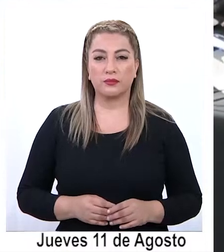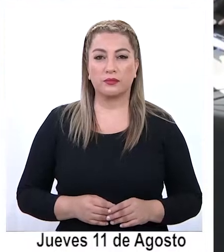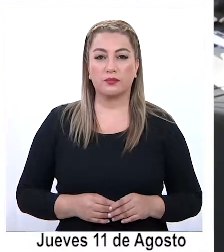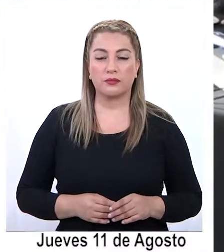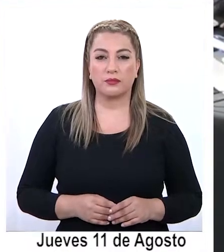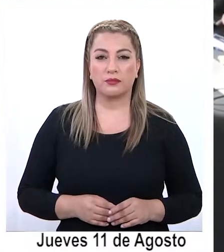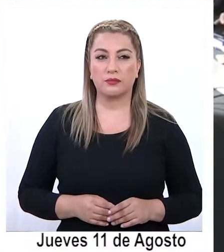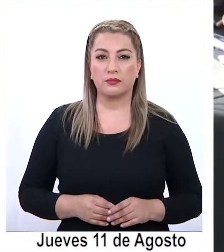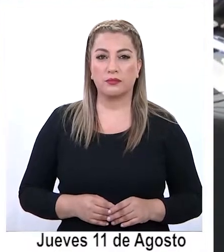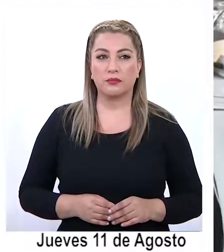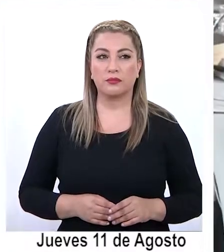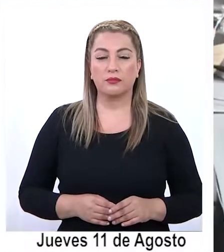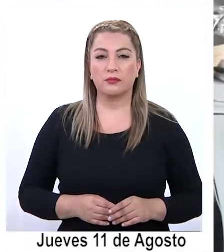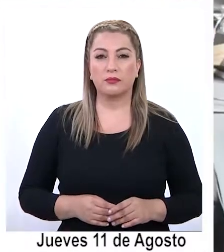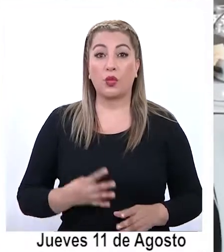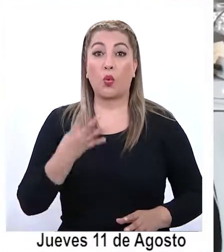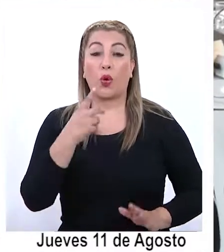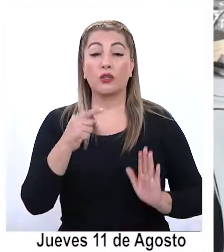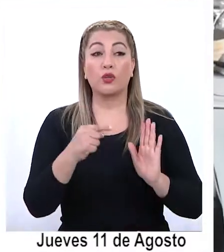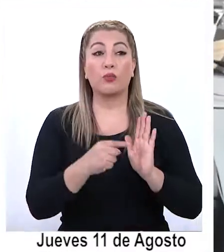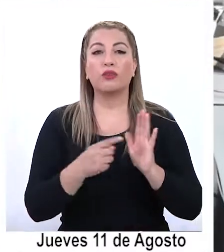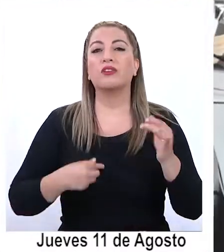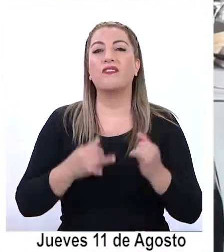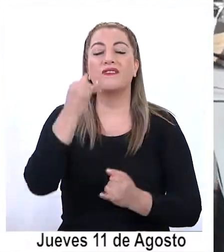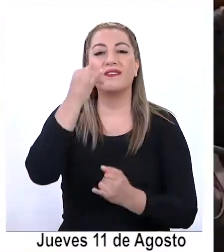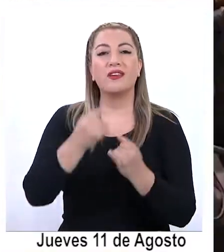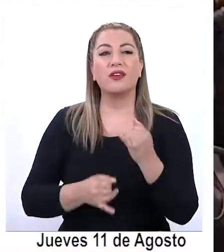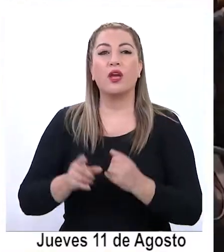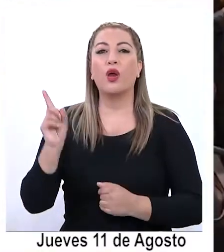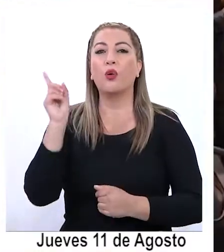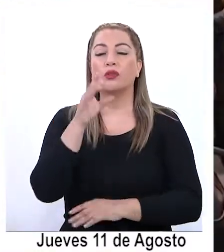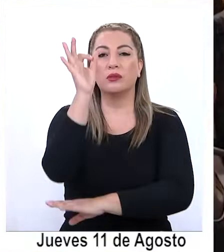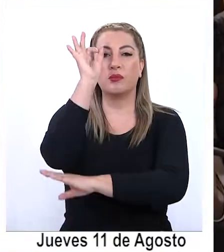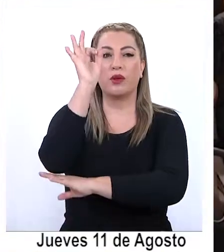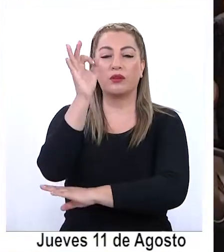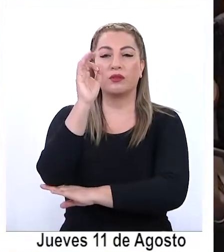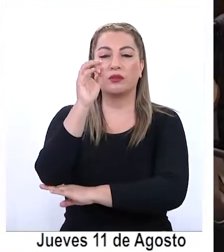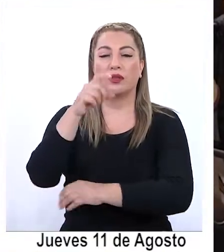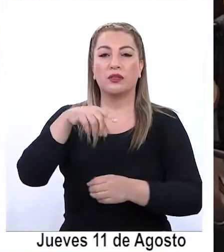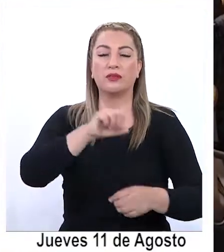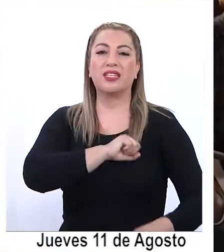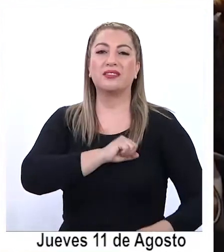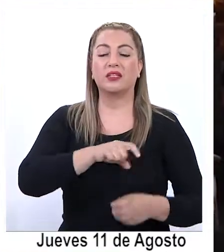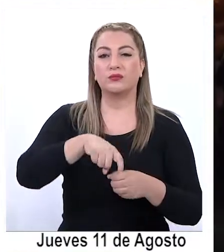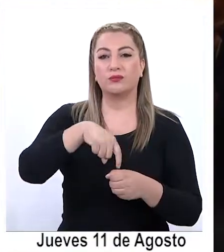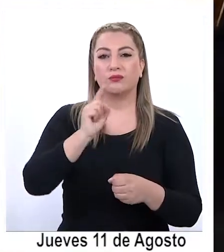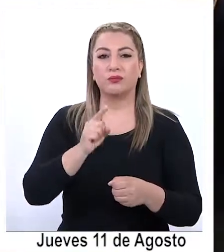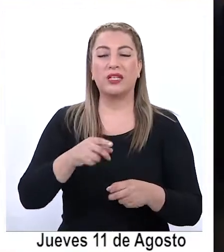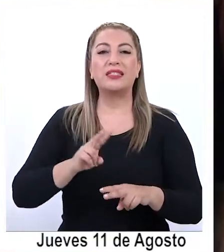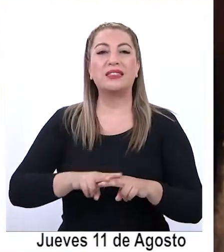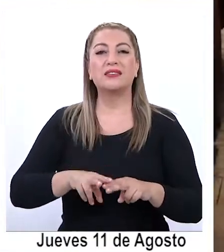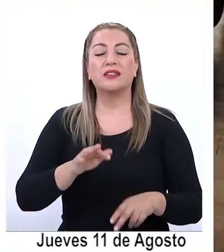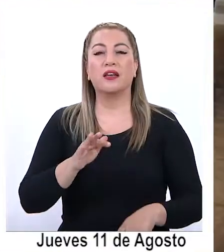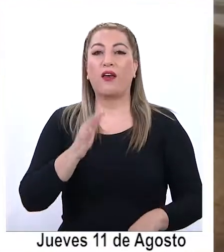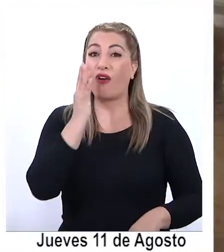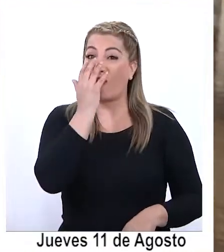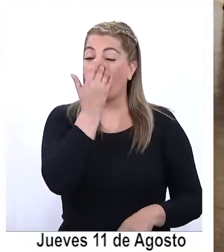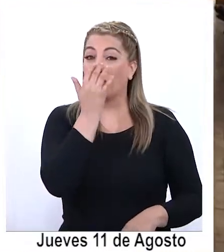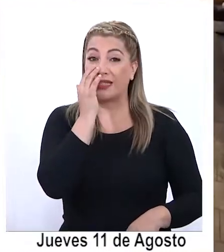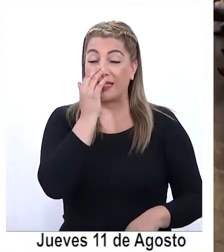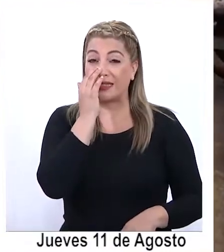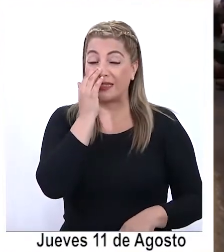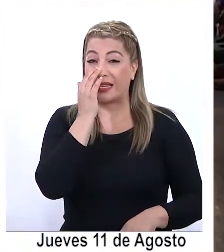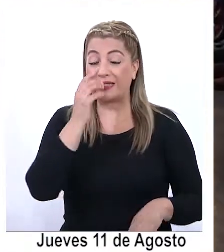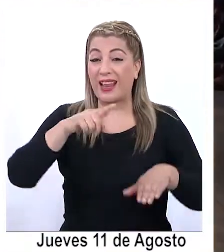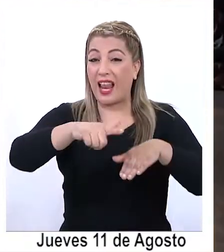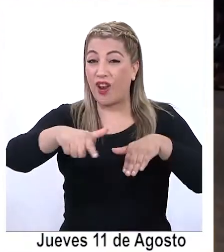Con cuatro puntos concluyó el último foro para la descentralización realizado en Frutillar, región de los lagos,